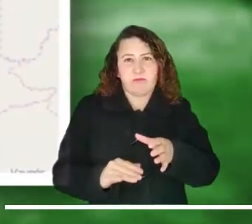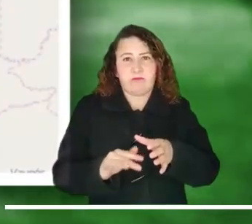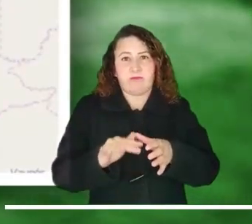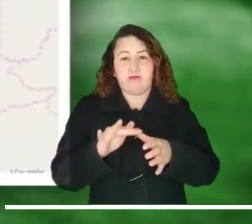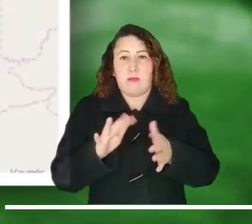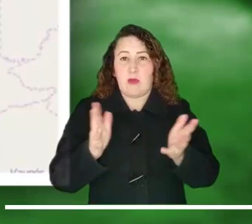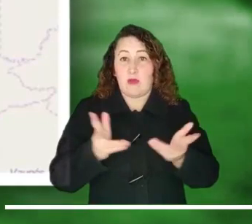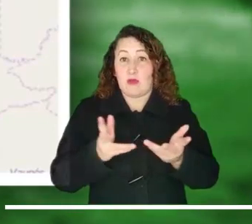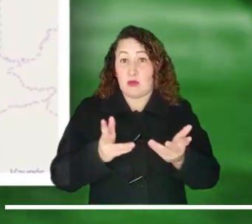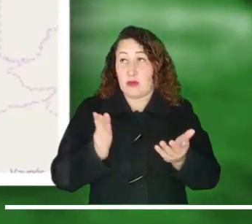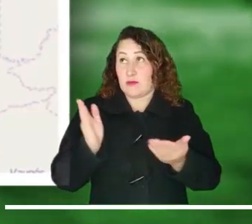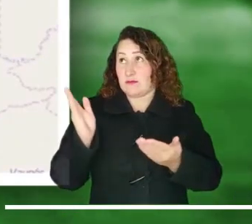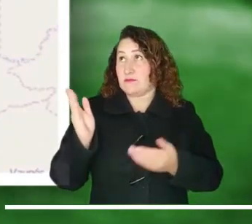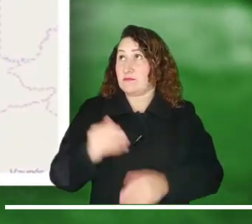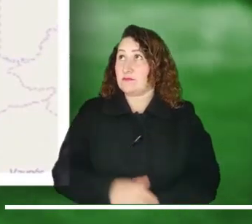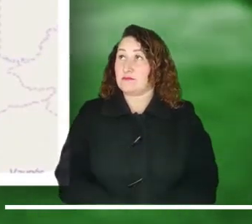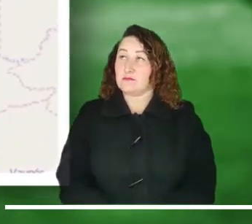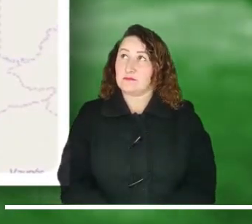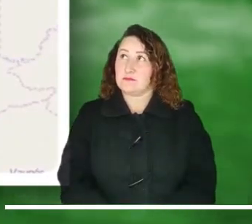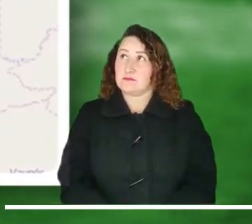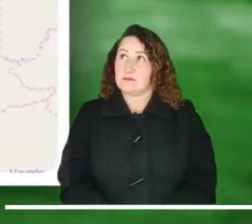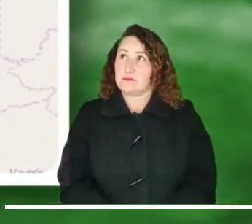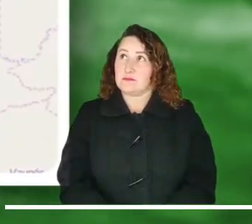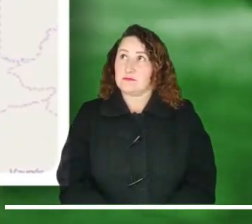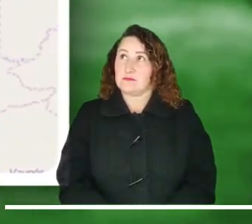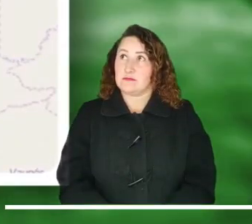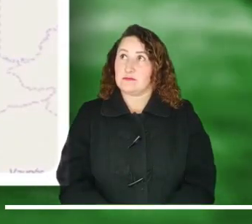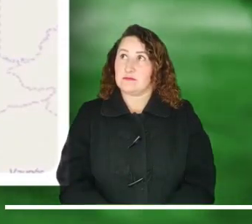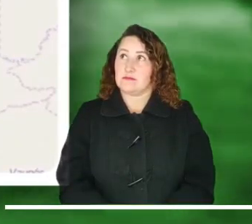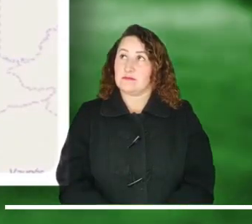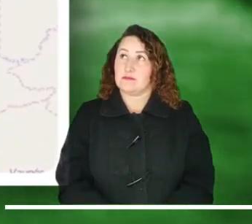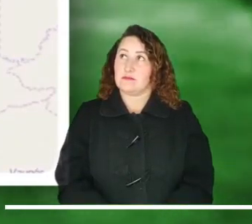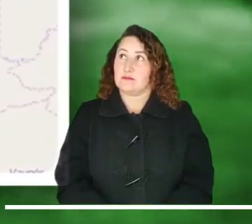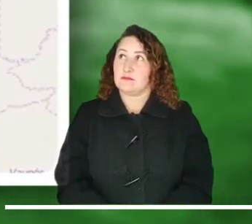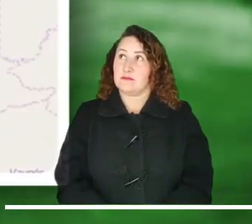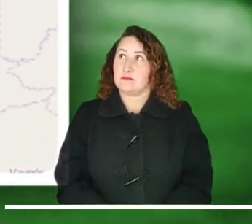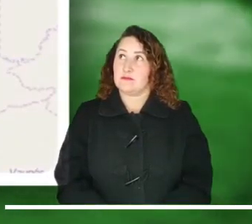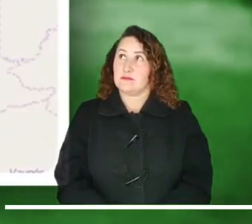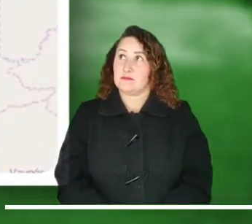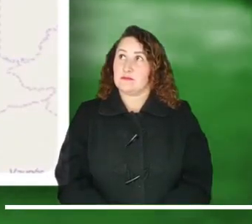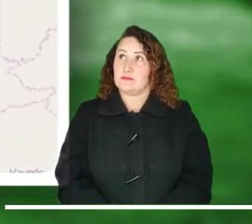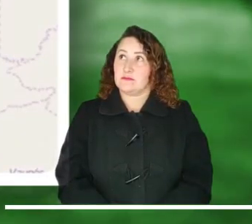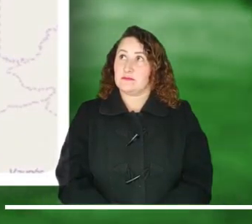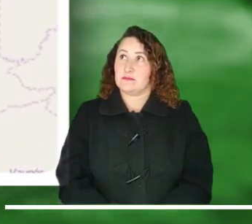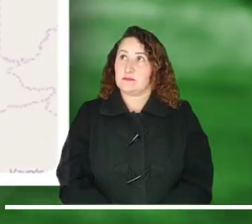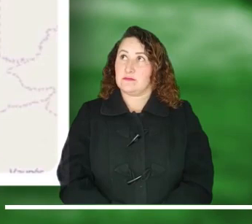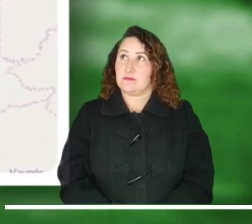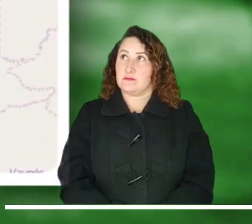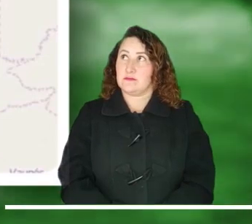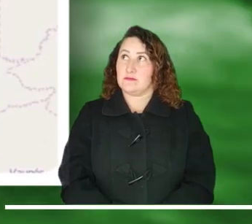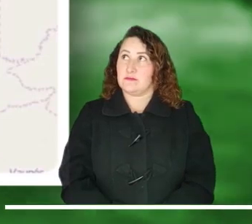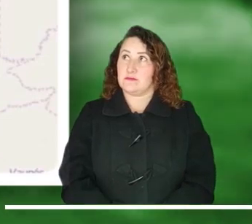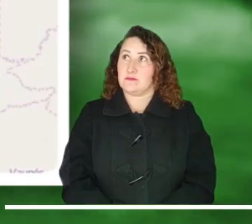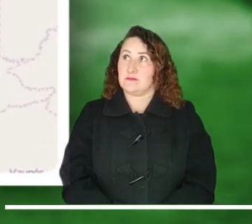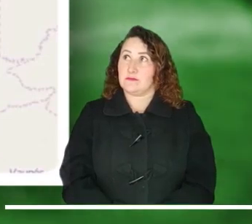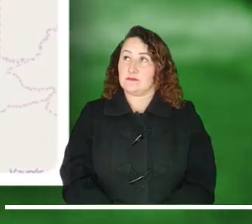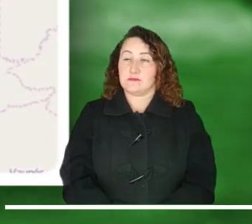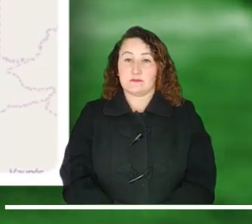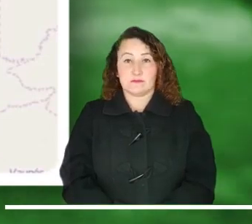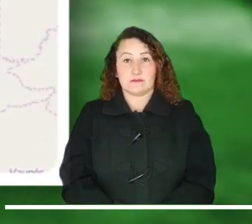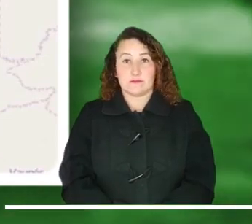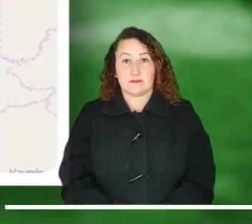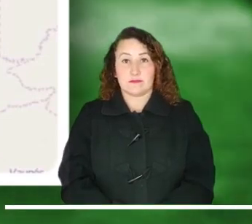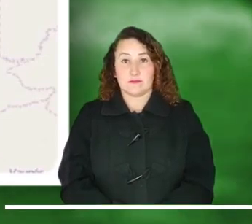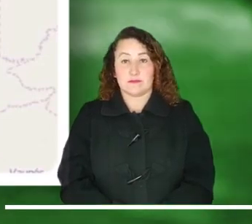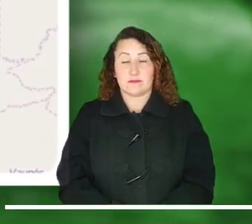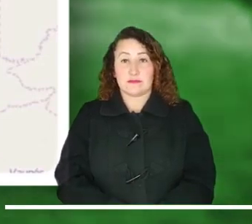Alerta roja por probabilidad de crecientes súbitas en el río Palo y sus aportantes, especialmente las quebradas Caparrosa